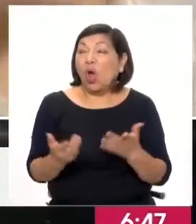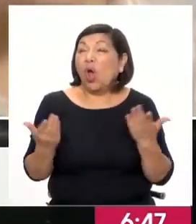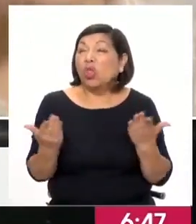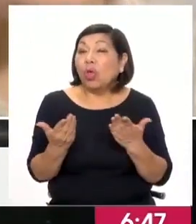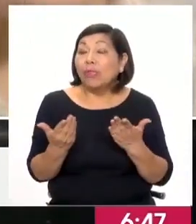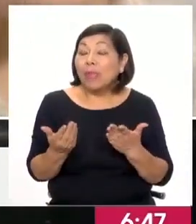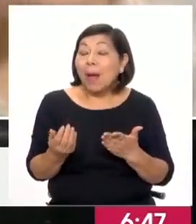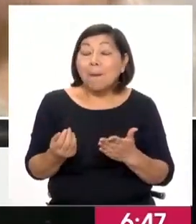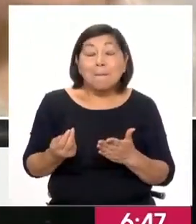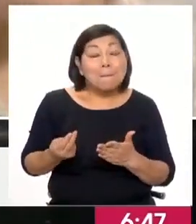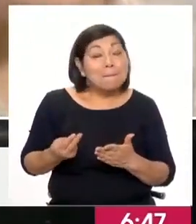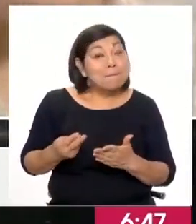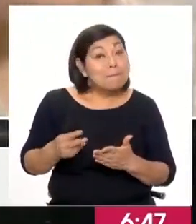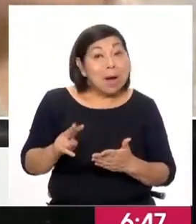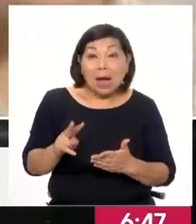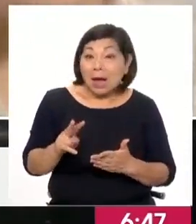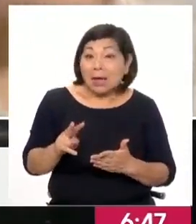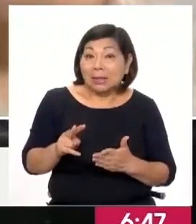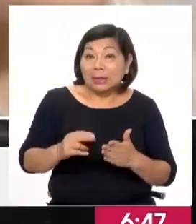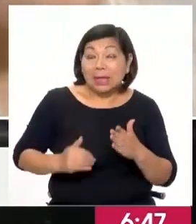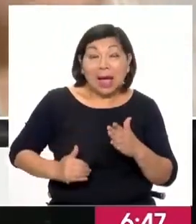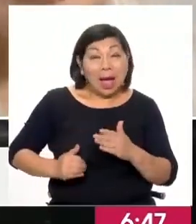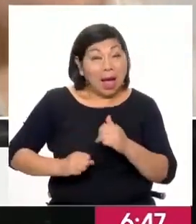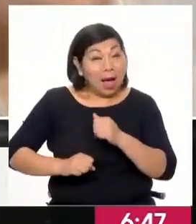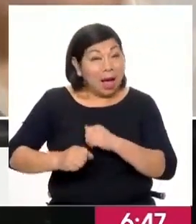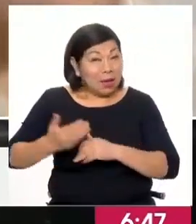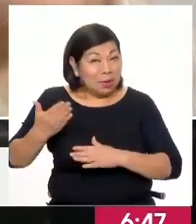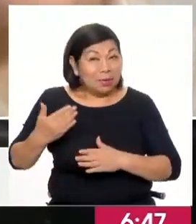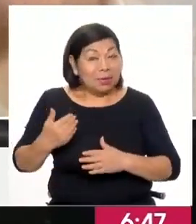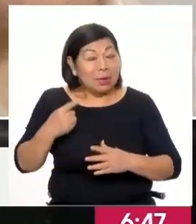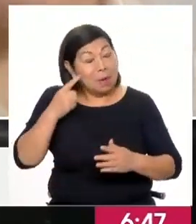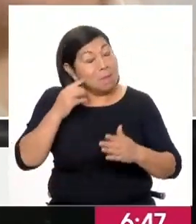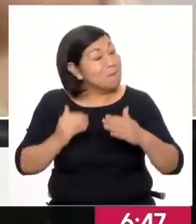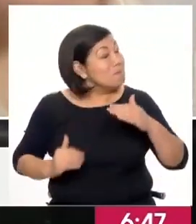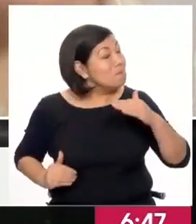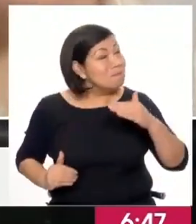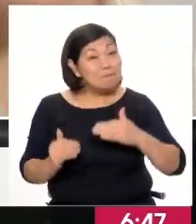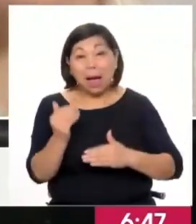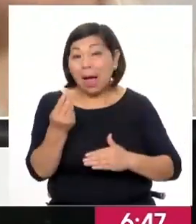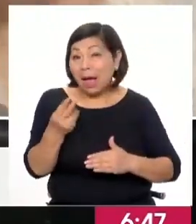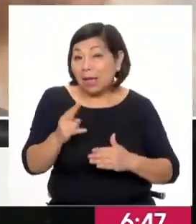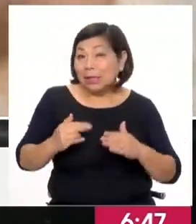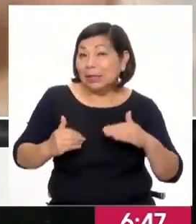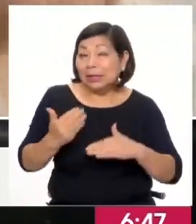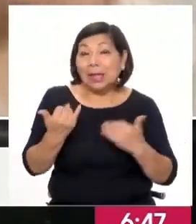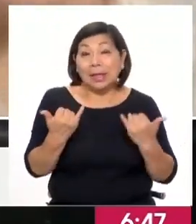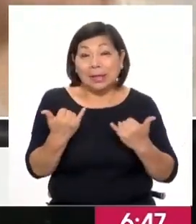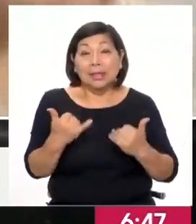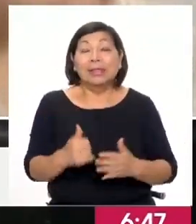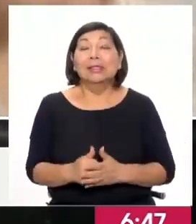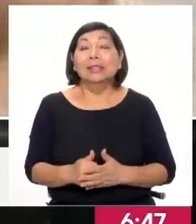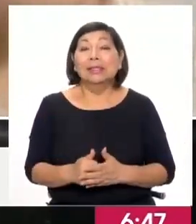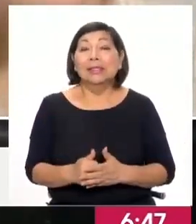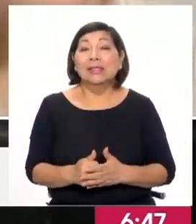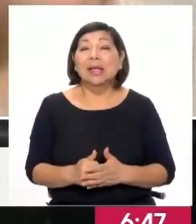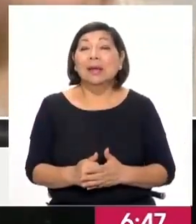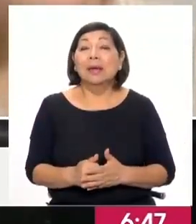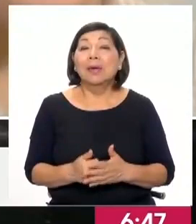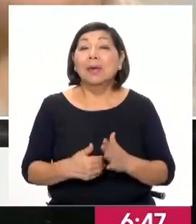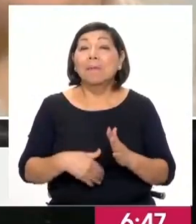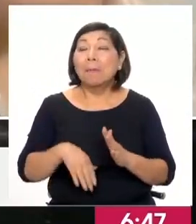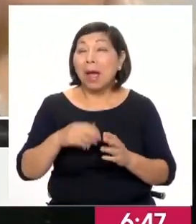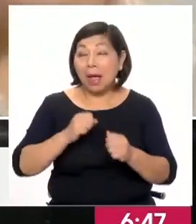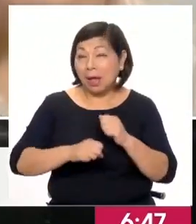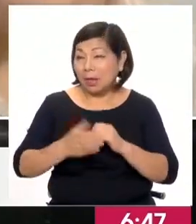la inflación es más alta que a mediados del año pasado, que había sido el récord, el nivel más alto de este ciclo inflacionario, no, no,